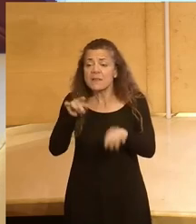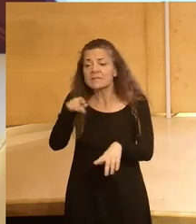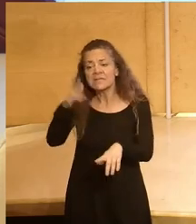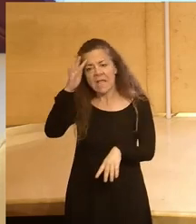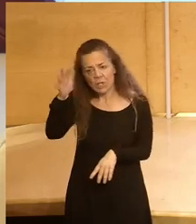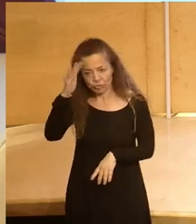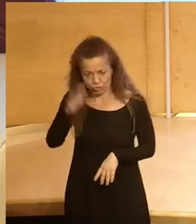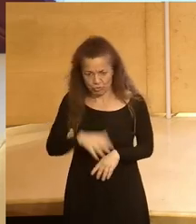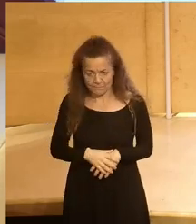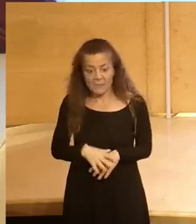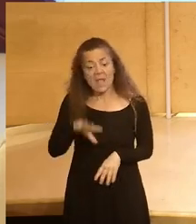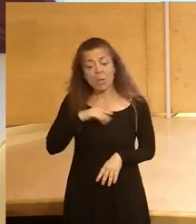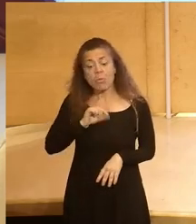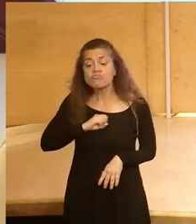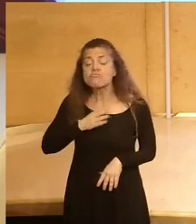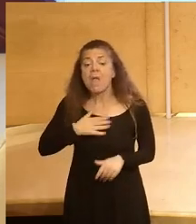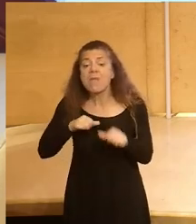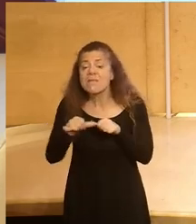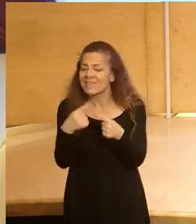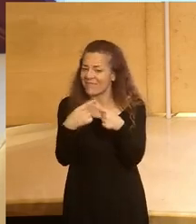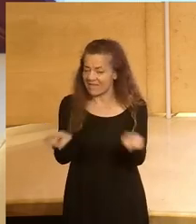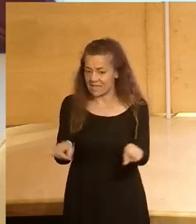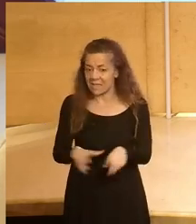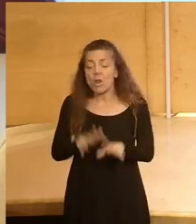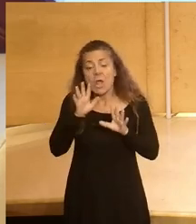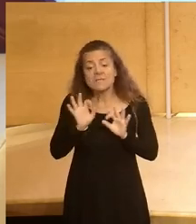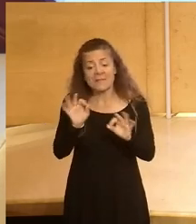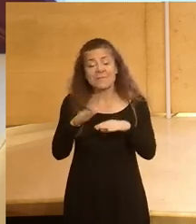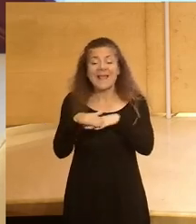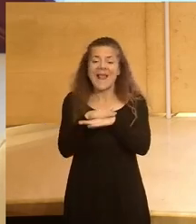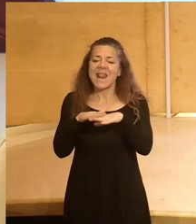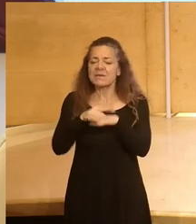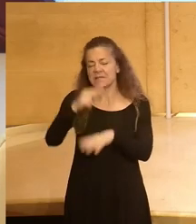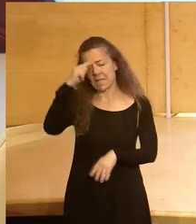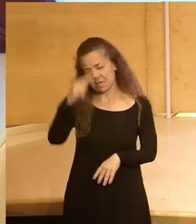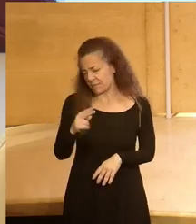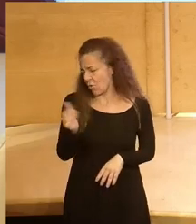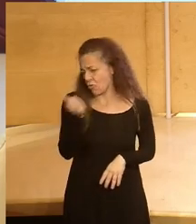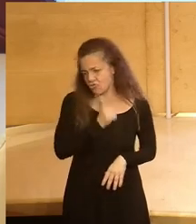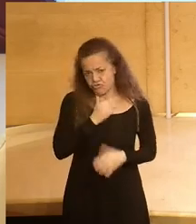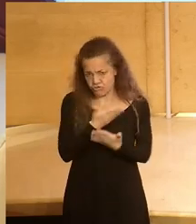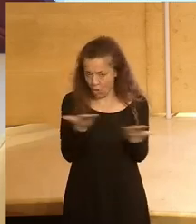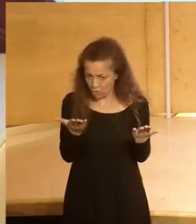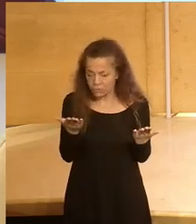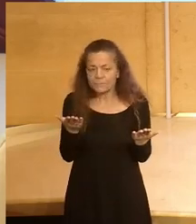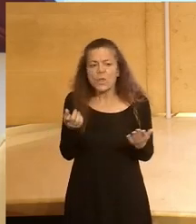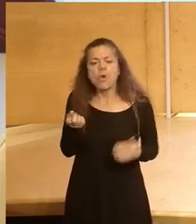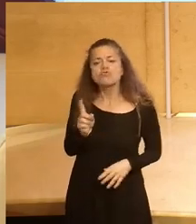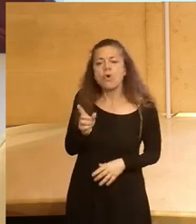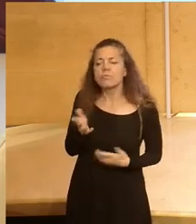ilusión que pueda haber un mañana que sea distinto pero sobre todo sobre la base del respeto y de la tolerancia no están